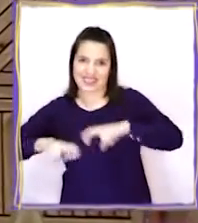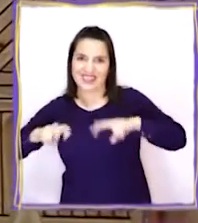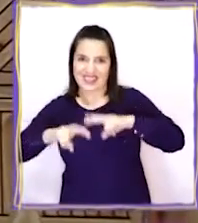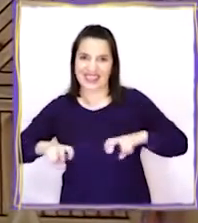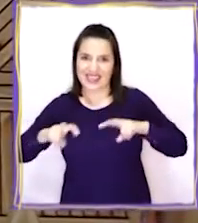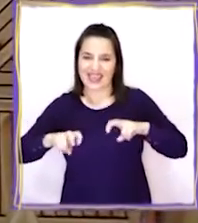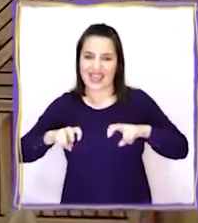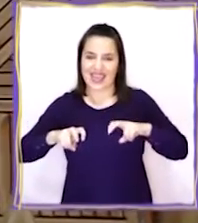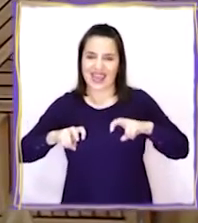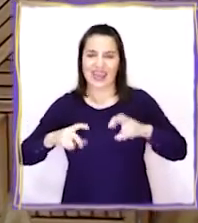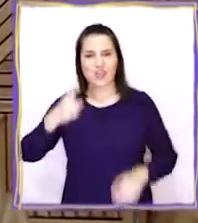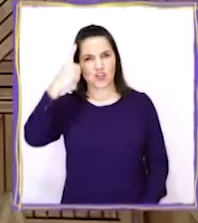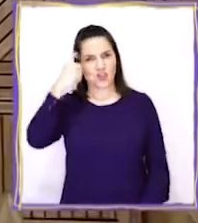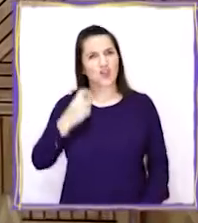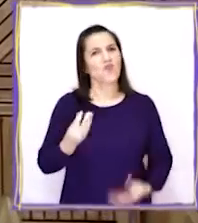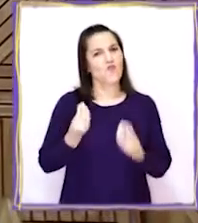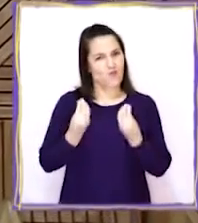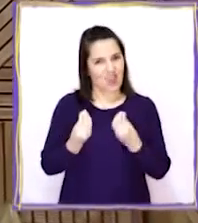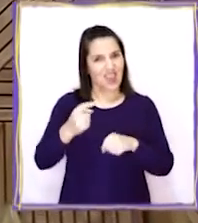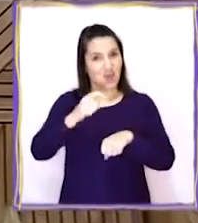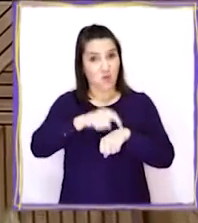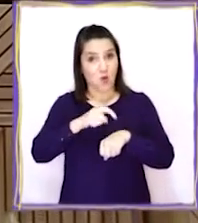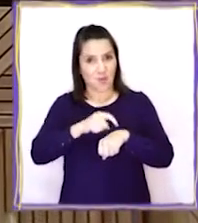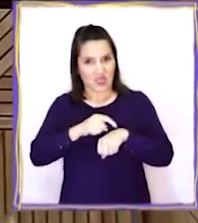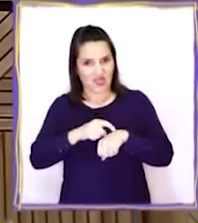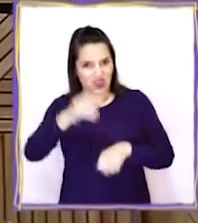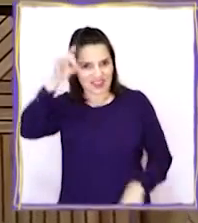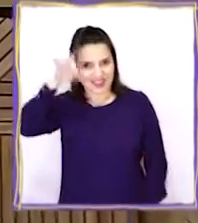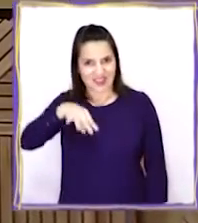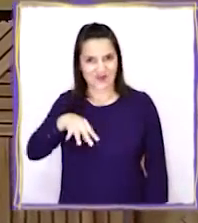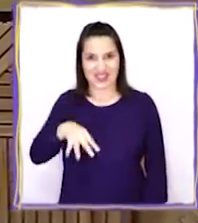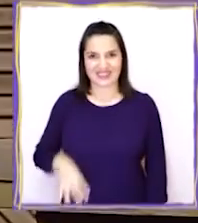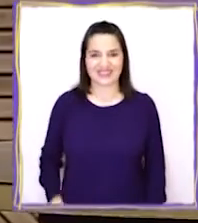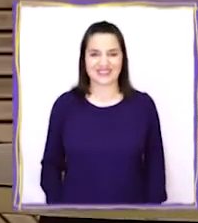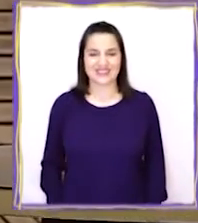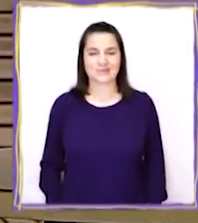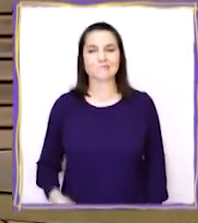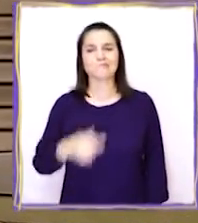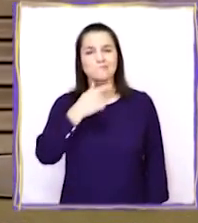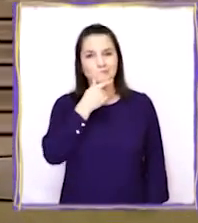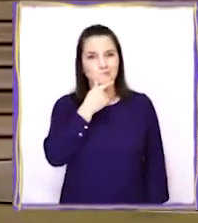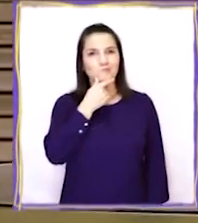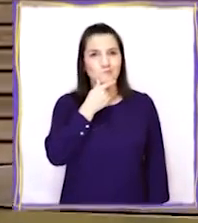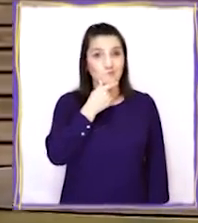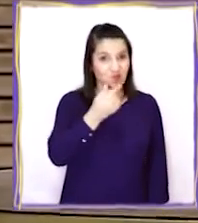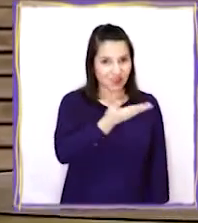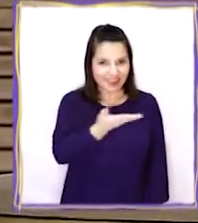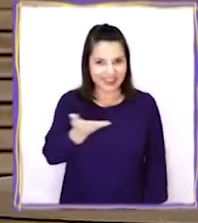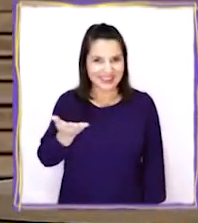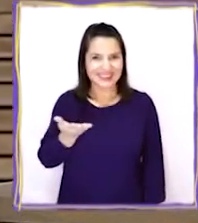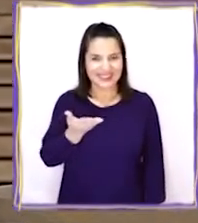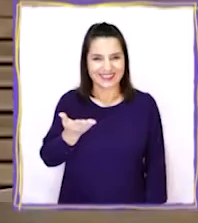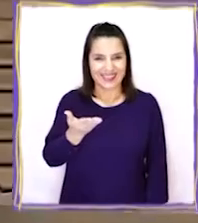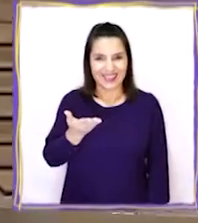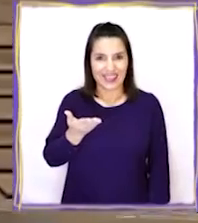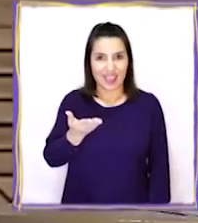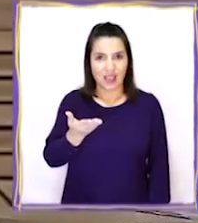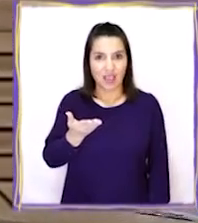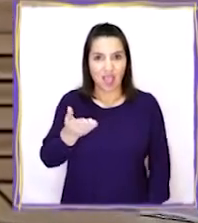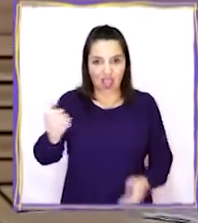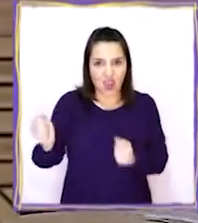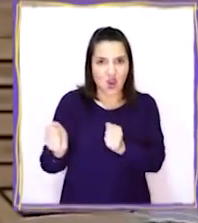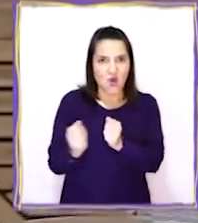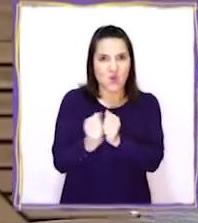investigar. Creo que es un muy buen momento para que lo averigüemos. Mmm... ¿Les parece que